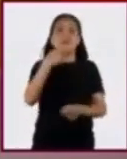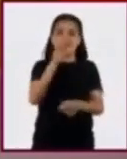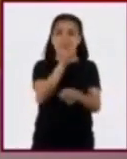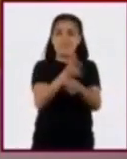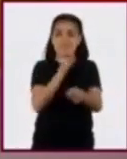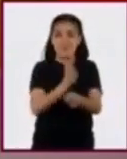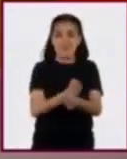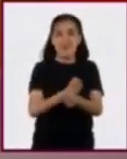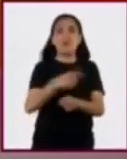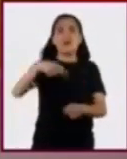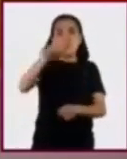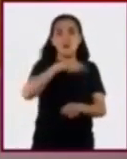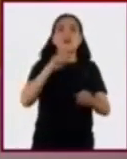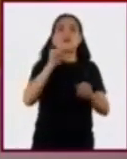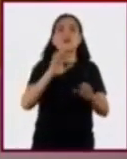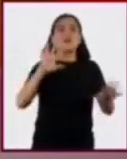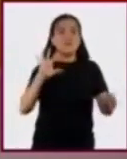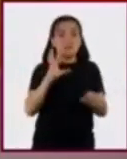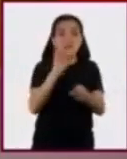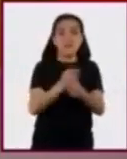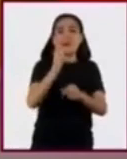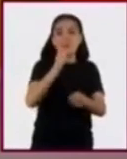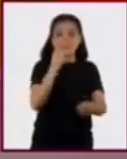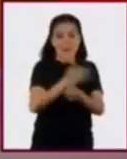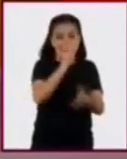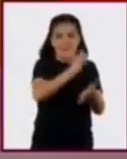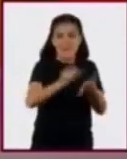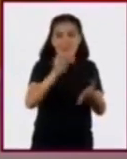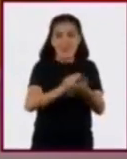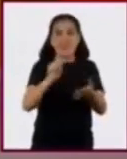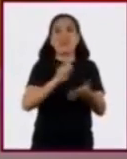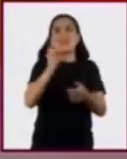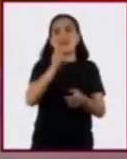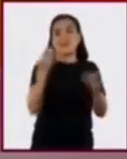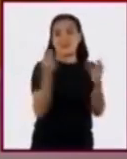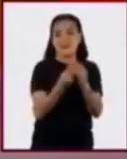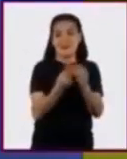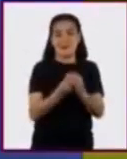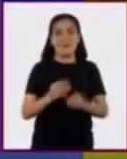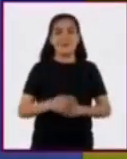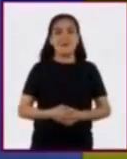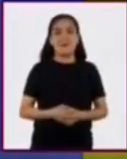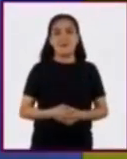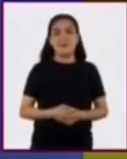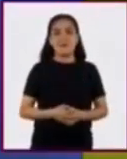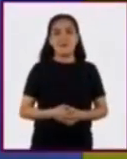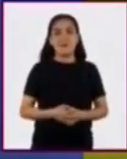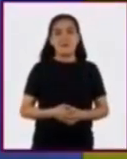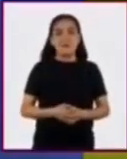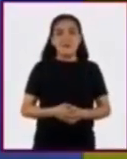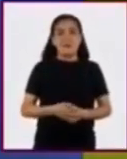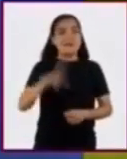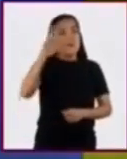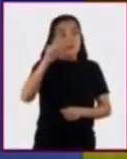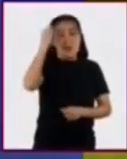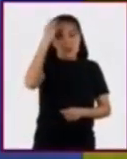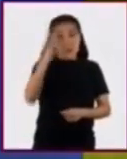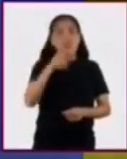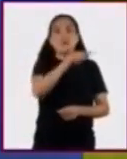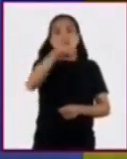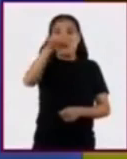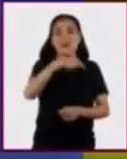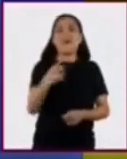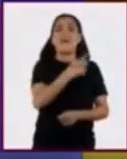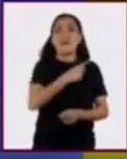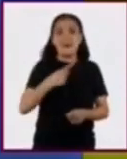invitamos a que hagan un repaso de las notas que hicieron a lo largo de la sesión. No olviden compartir